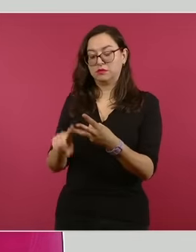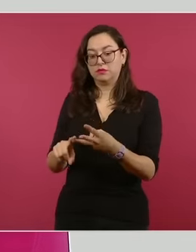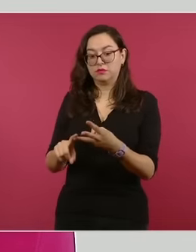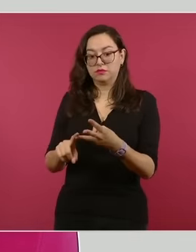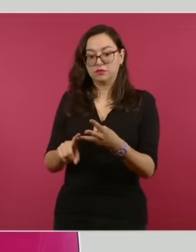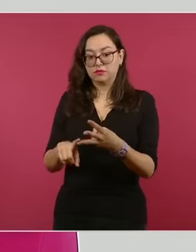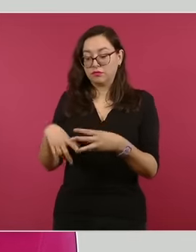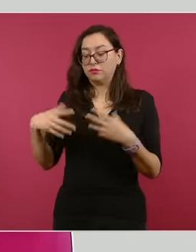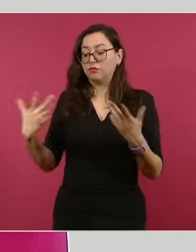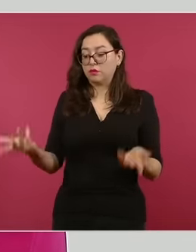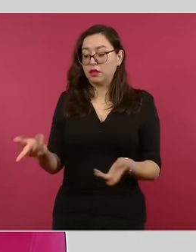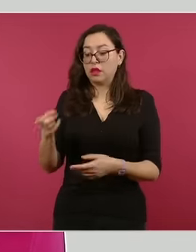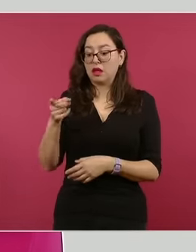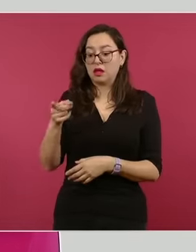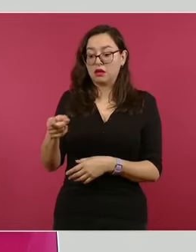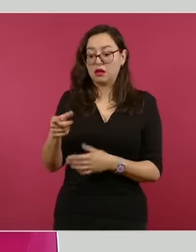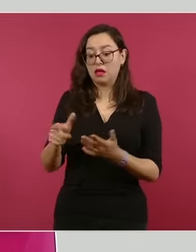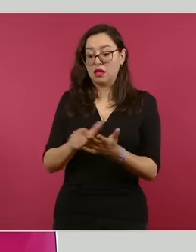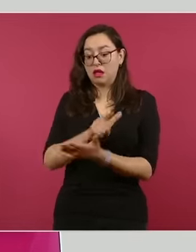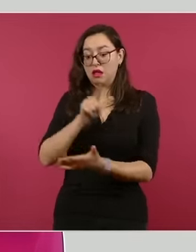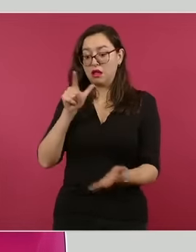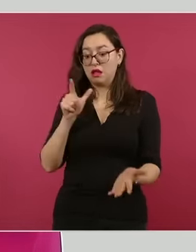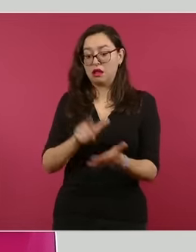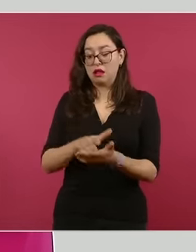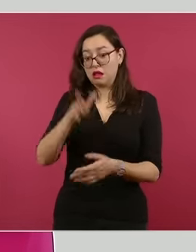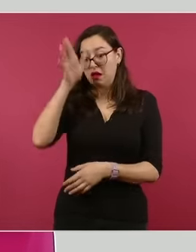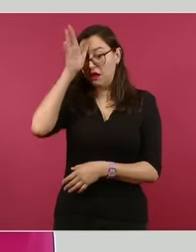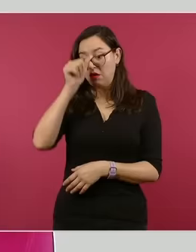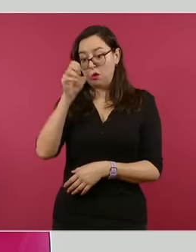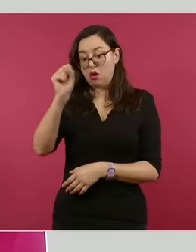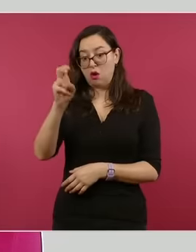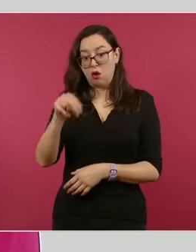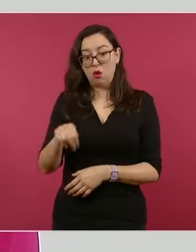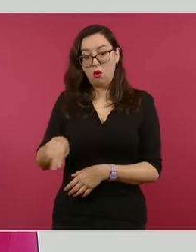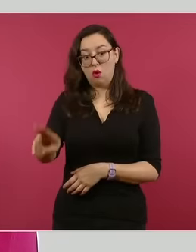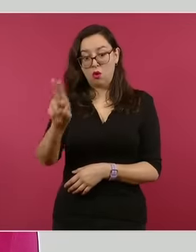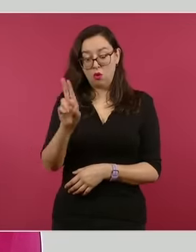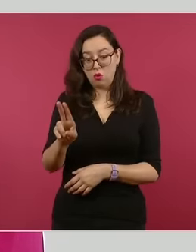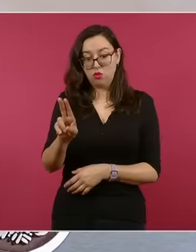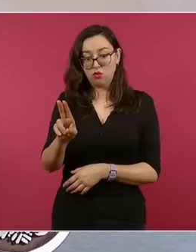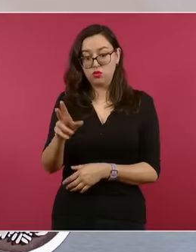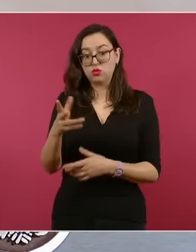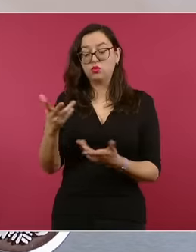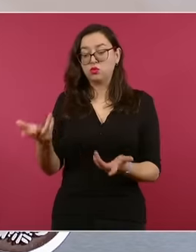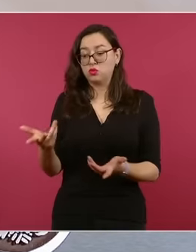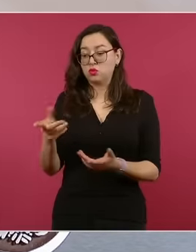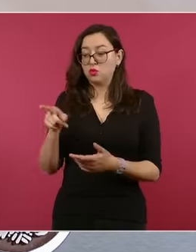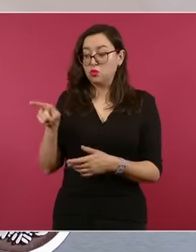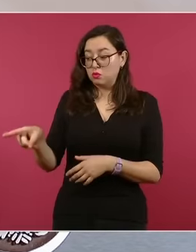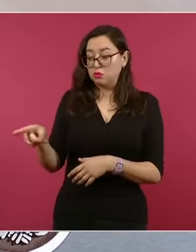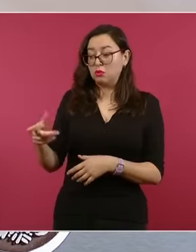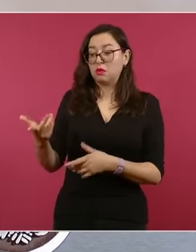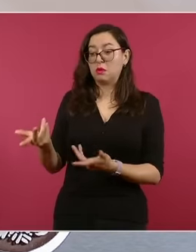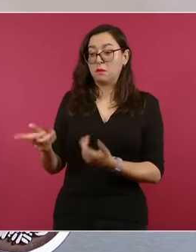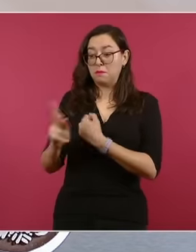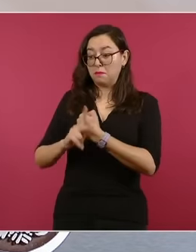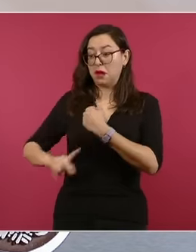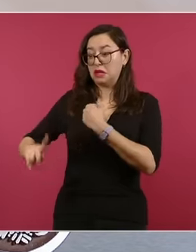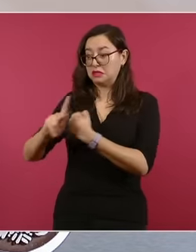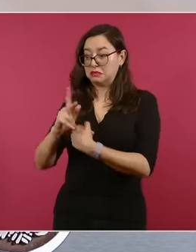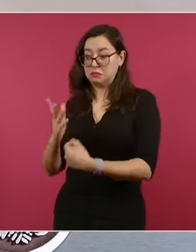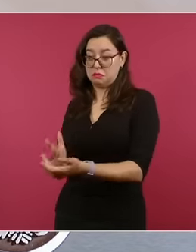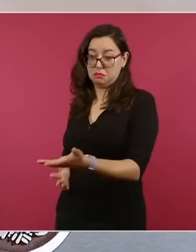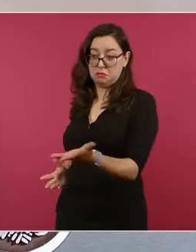caso de una violación de los principios de la Carta de las Naciones Unidas, similar a la cometida por Ecuador, la Corte